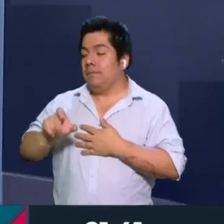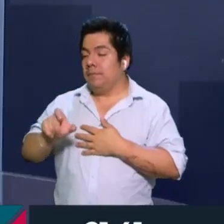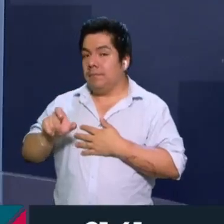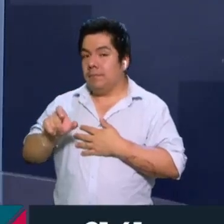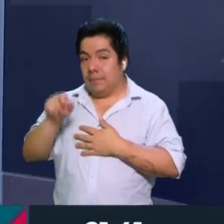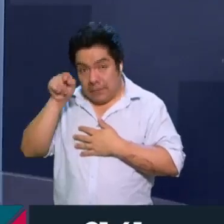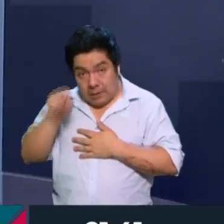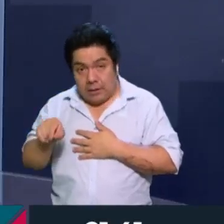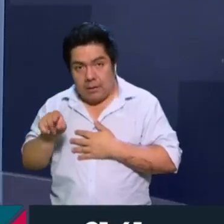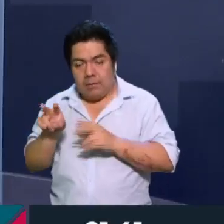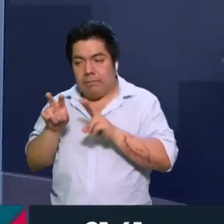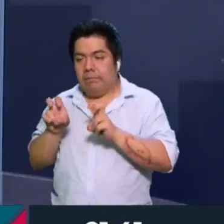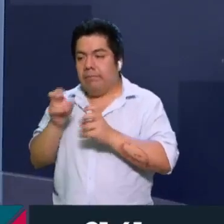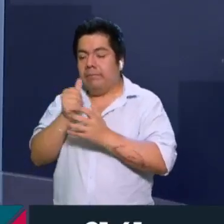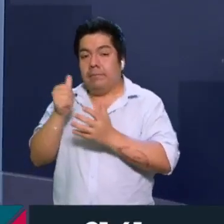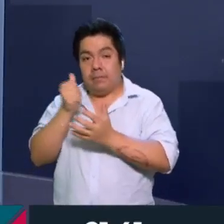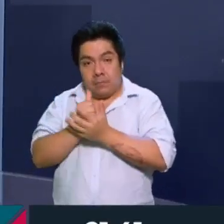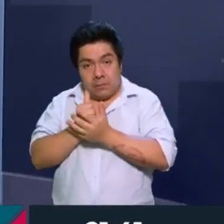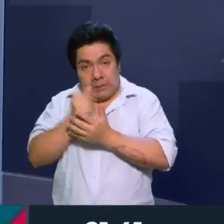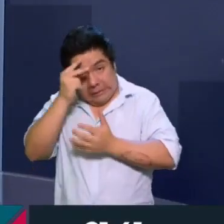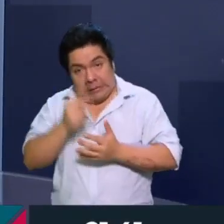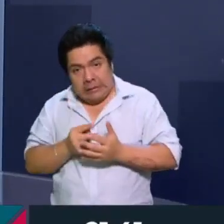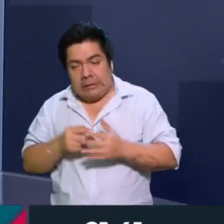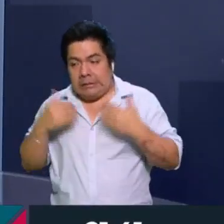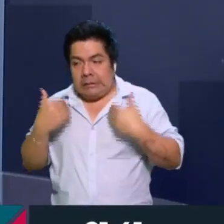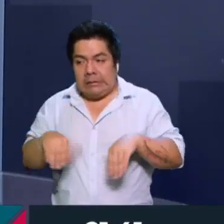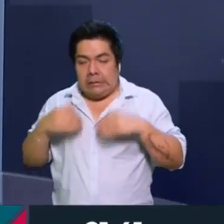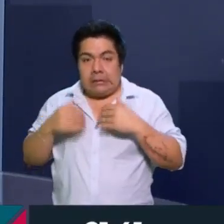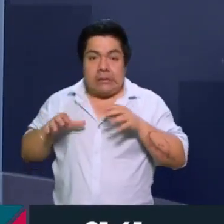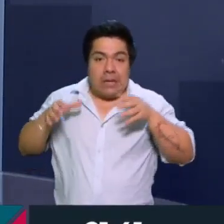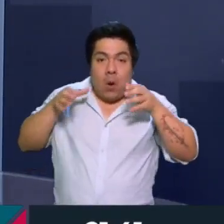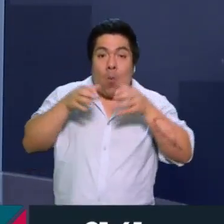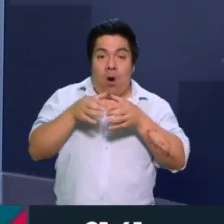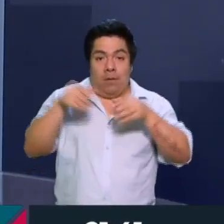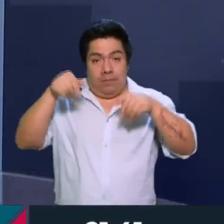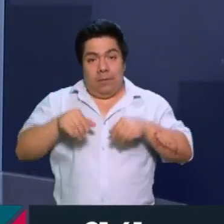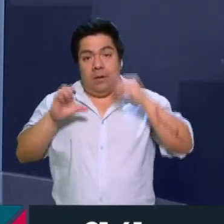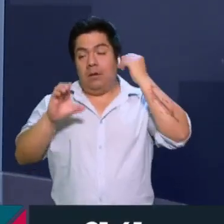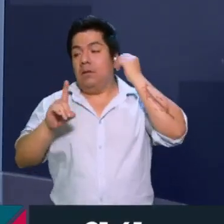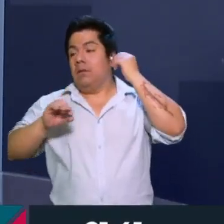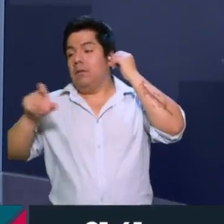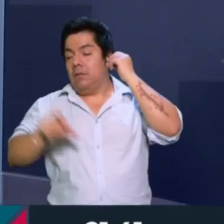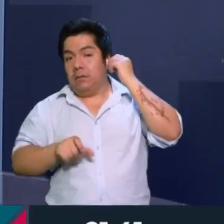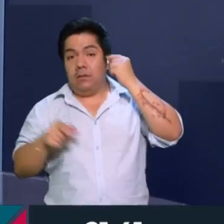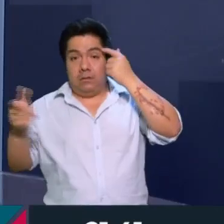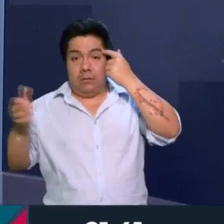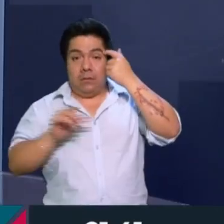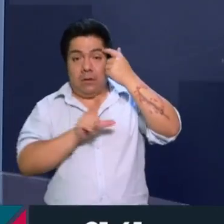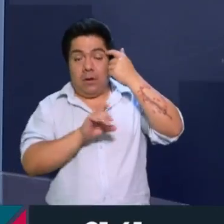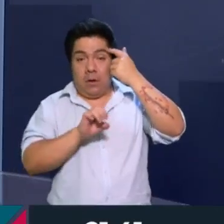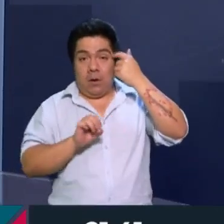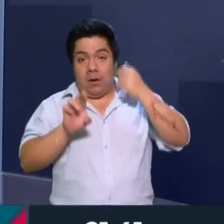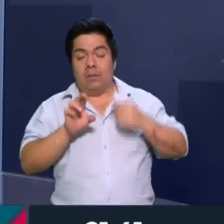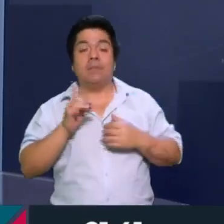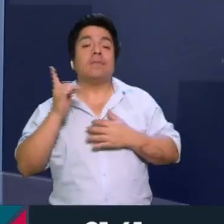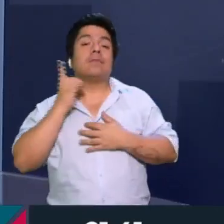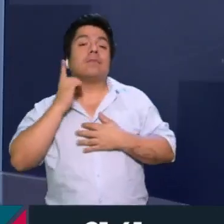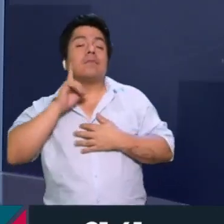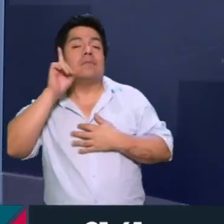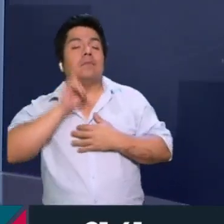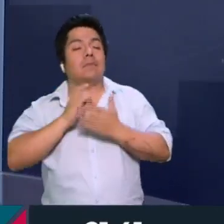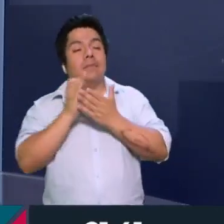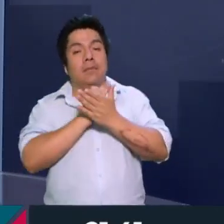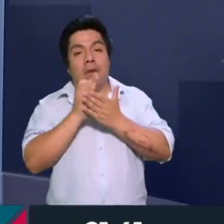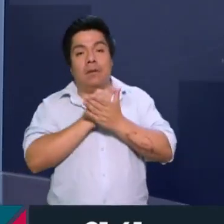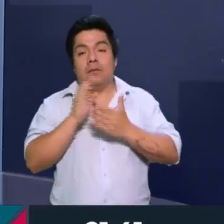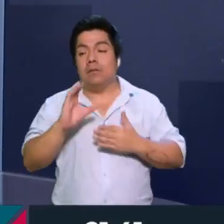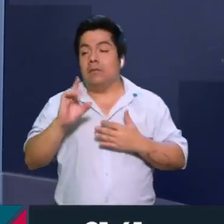Y para hablar de temas de la ciudad, de un tema que ha estado generando mucho ruido en el Congreso de nuestra ciudad, le damos la bienvenida a Leonor Otegui, diputada de Morena en la Ciudad